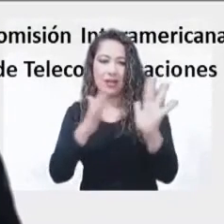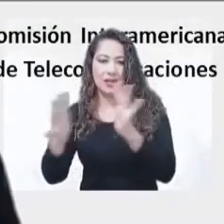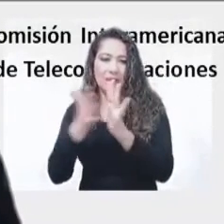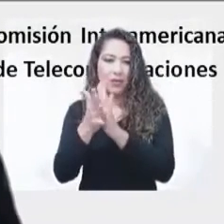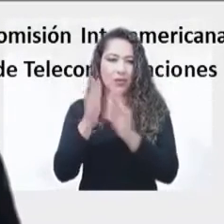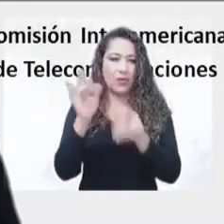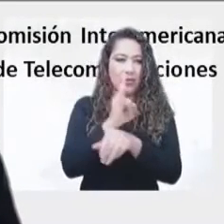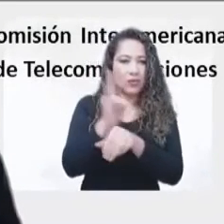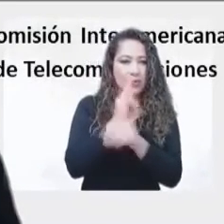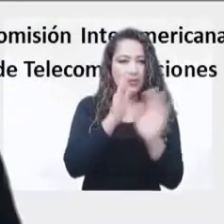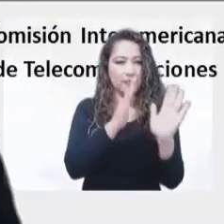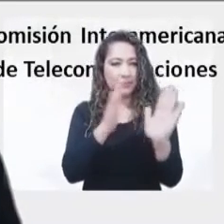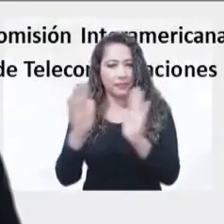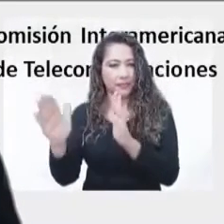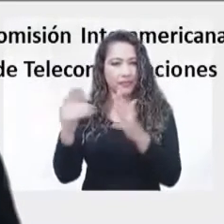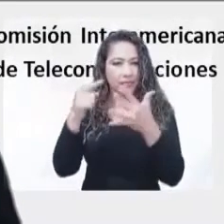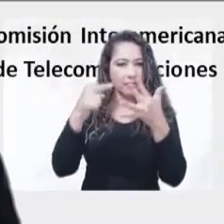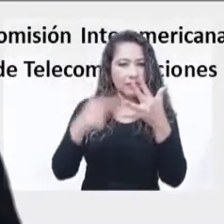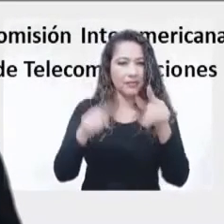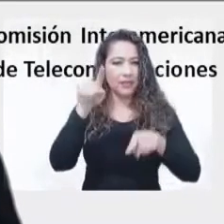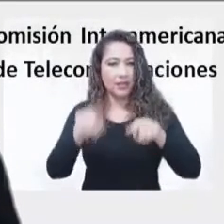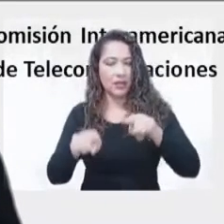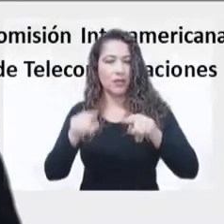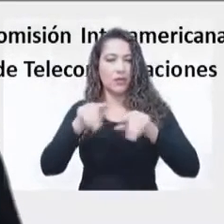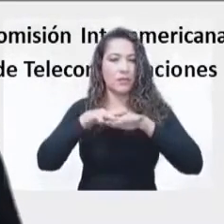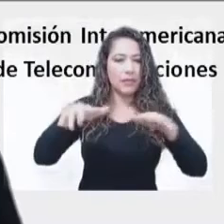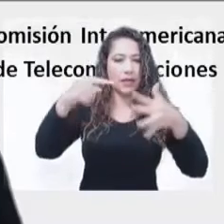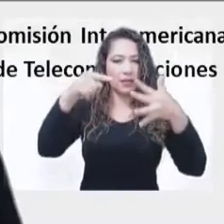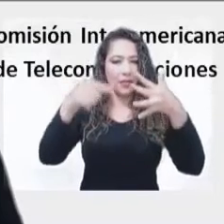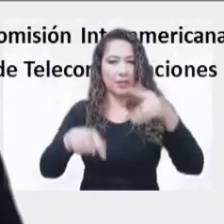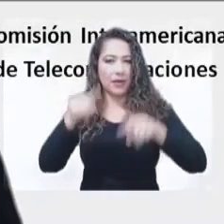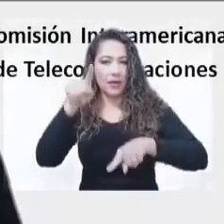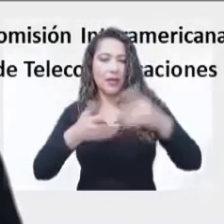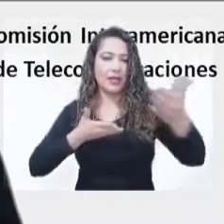países para los servicios IMT.